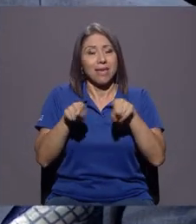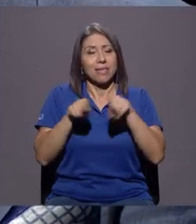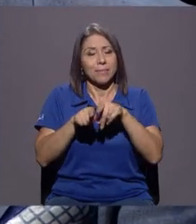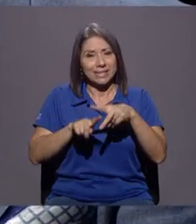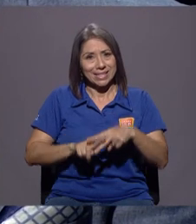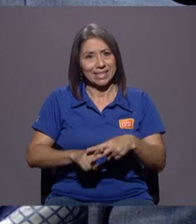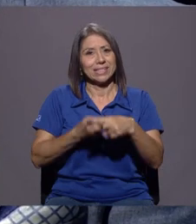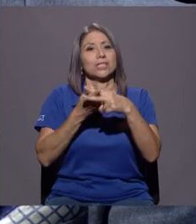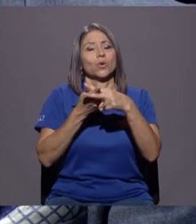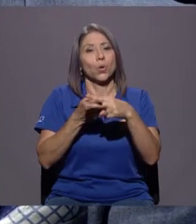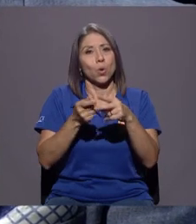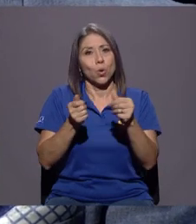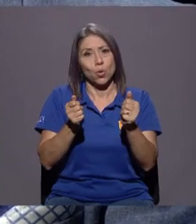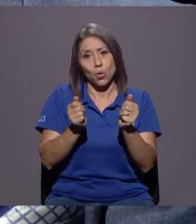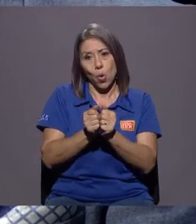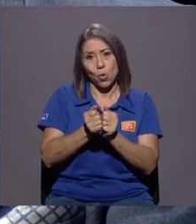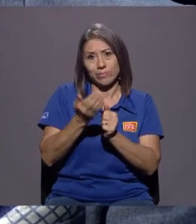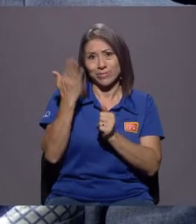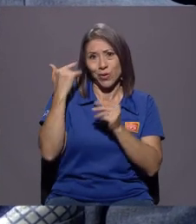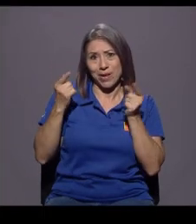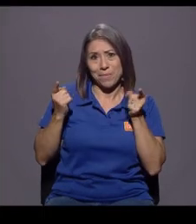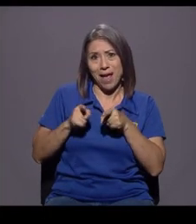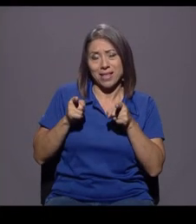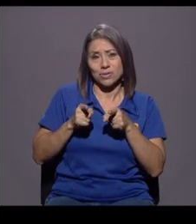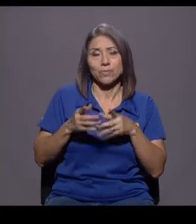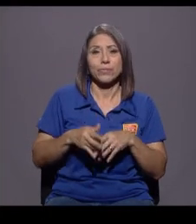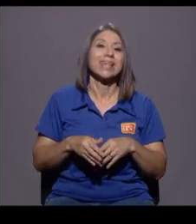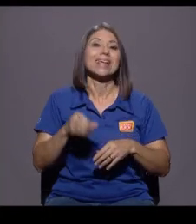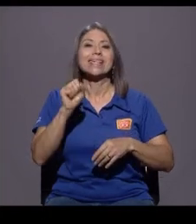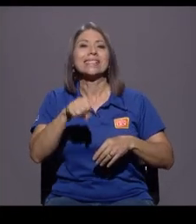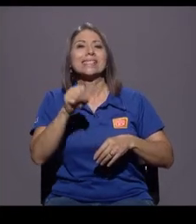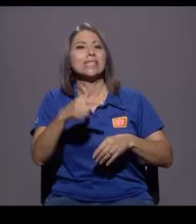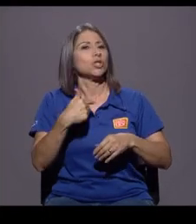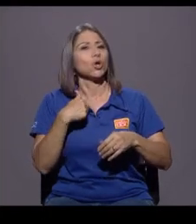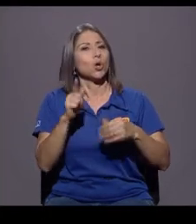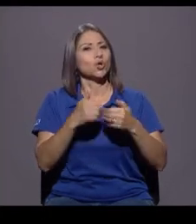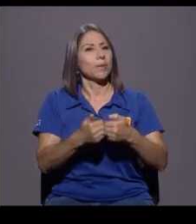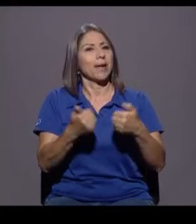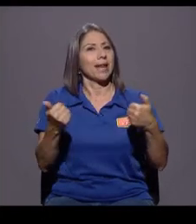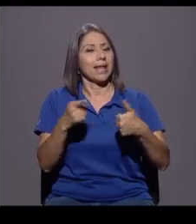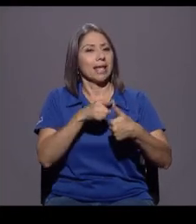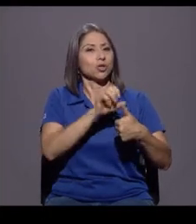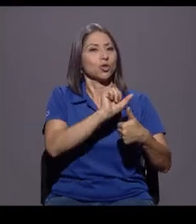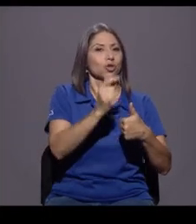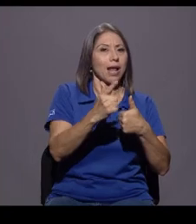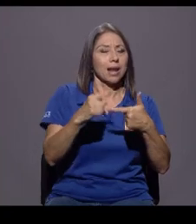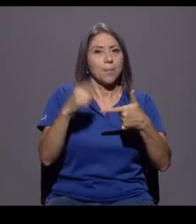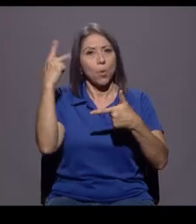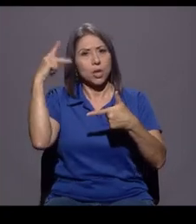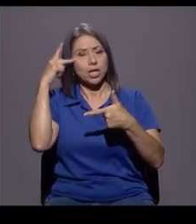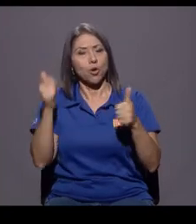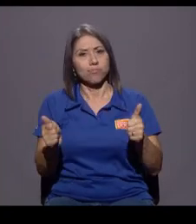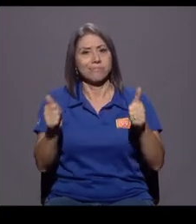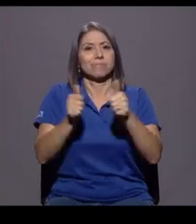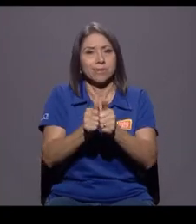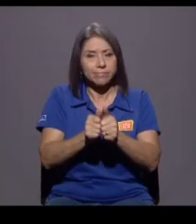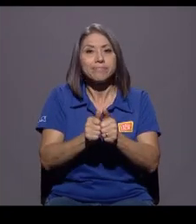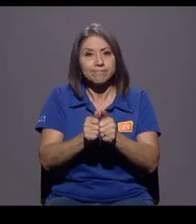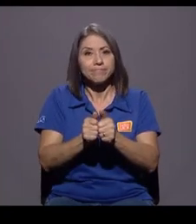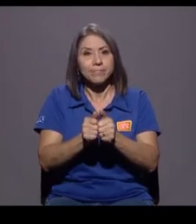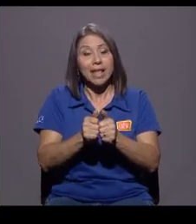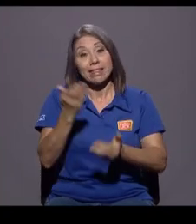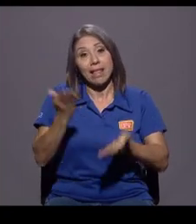lo que se generaba en esa efervescencia. Sí, yo no lo separaría. No separaría lo social de lo político, ¿verdad? Tal vez porque